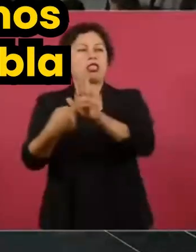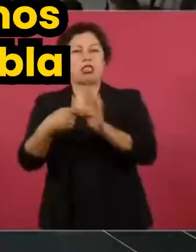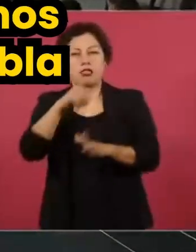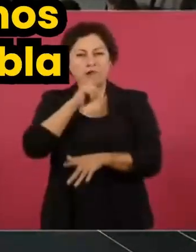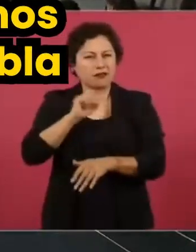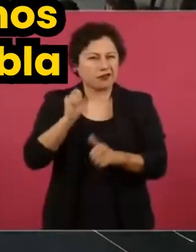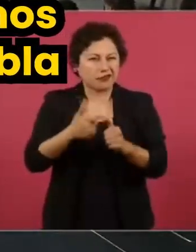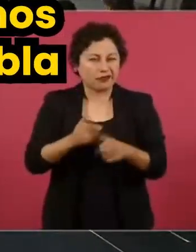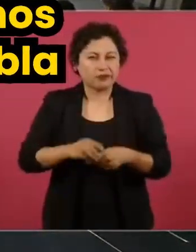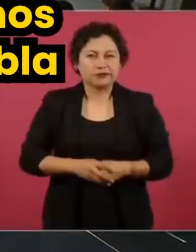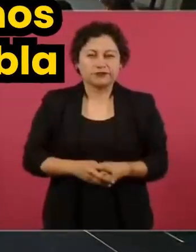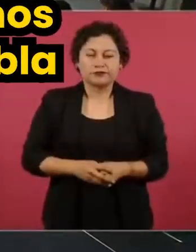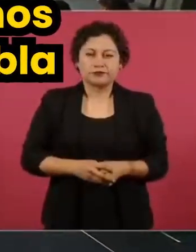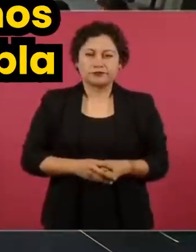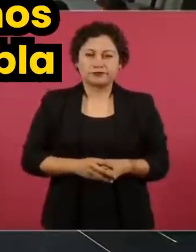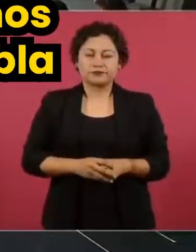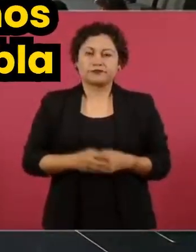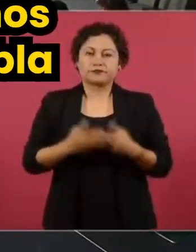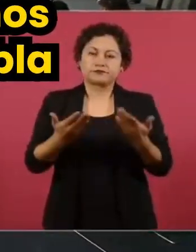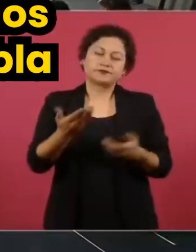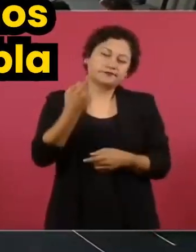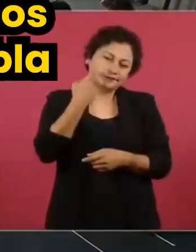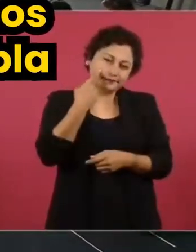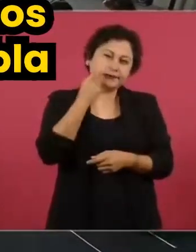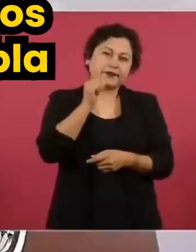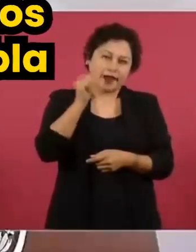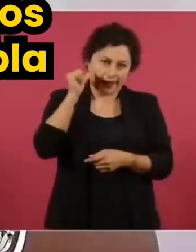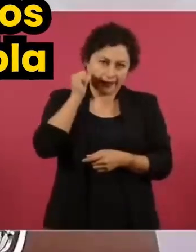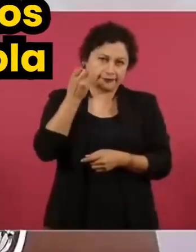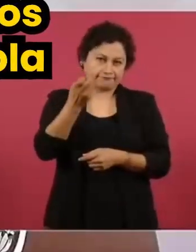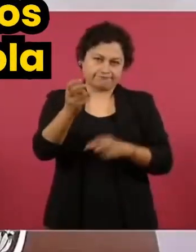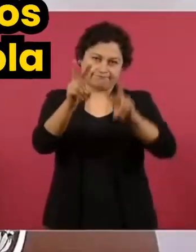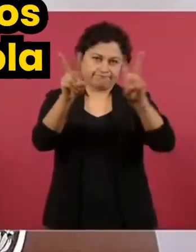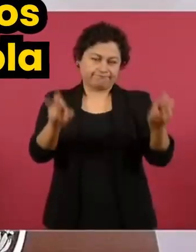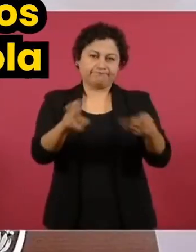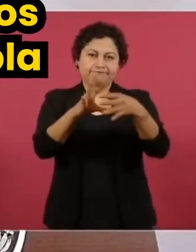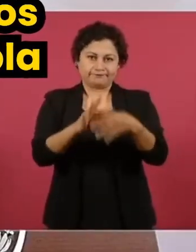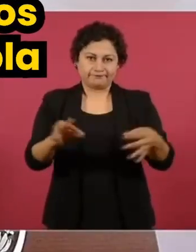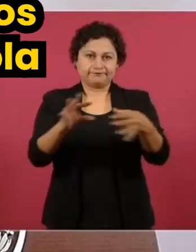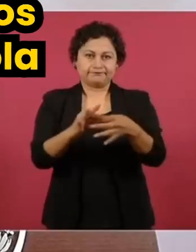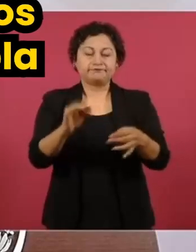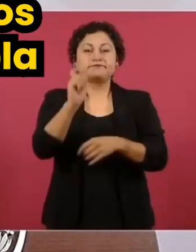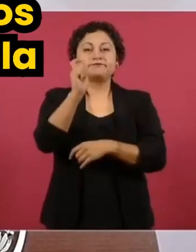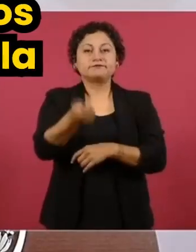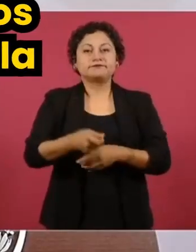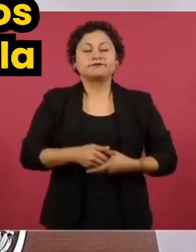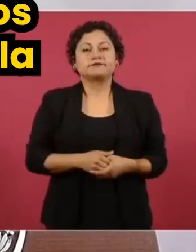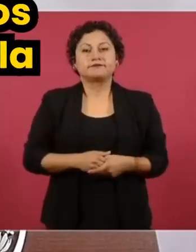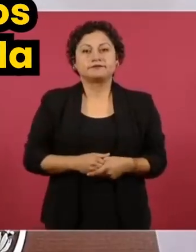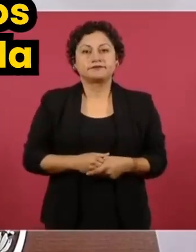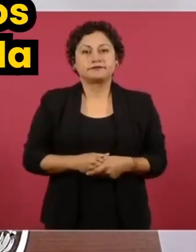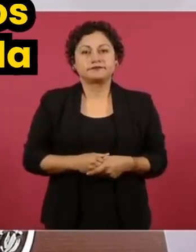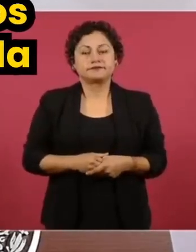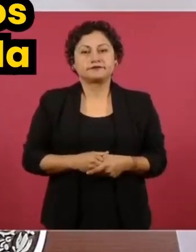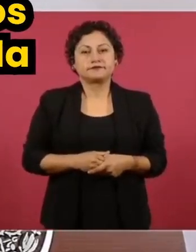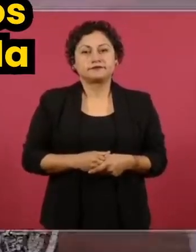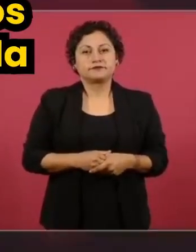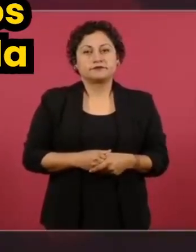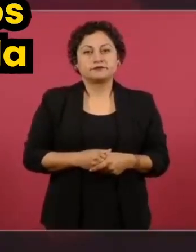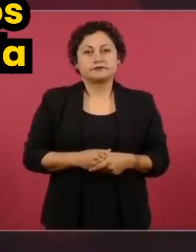Bueno, es lo que comentamos ayer, están actuando